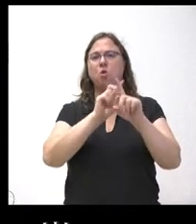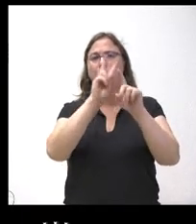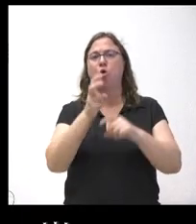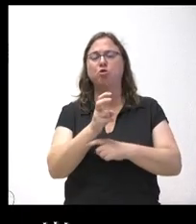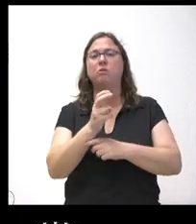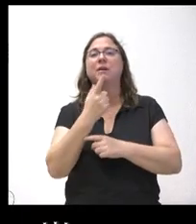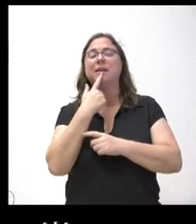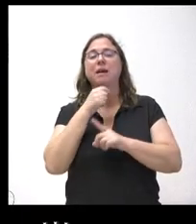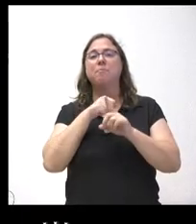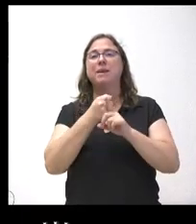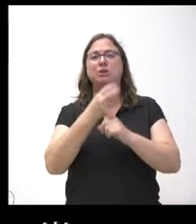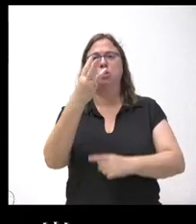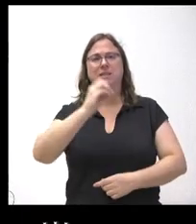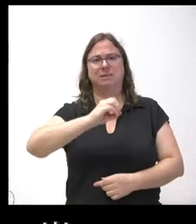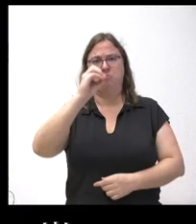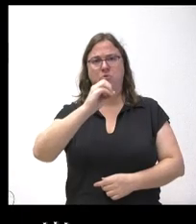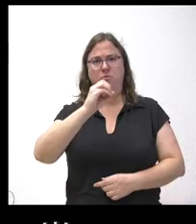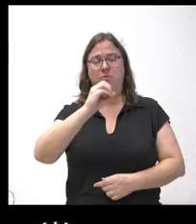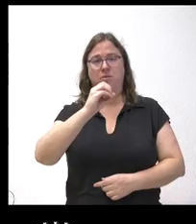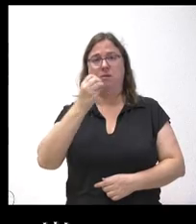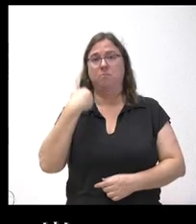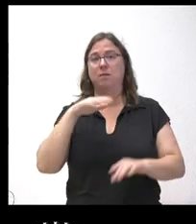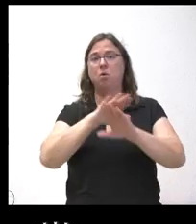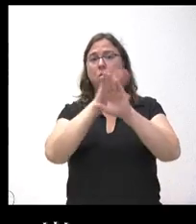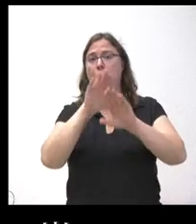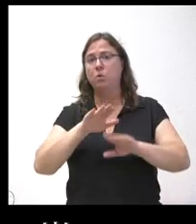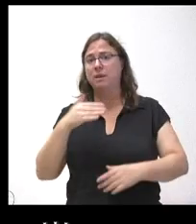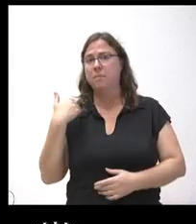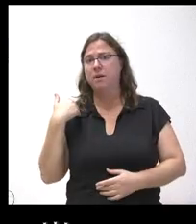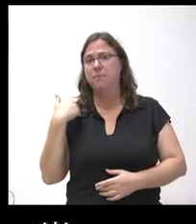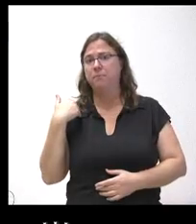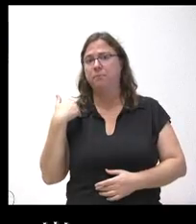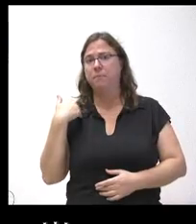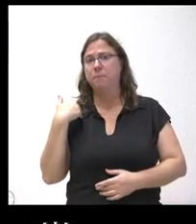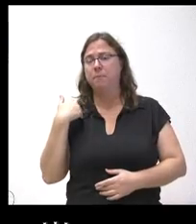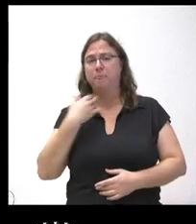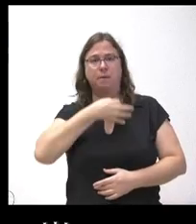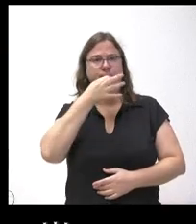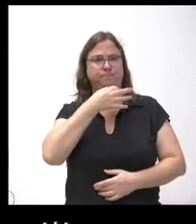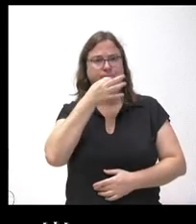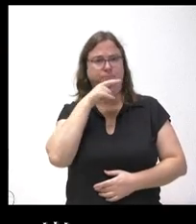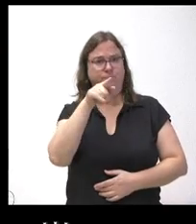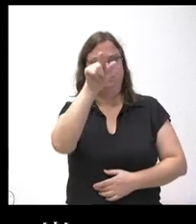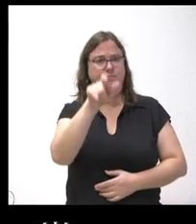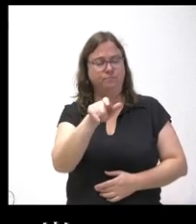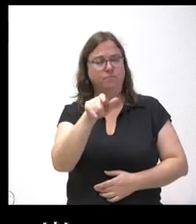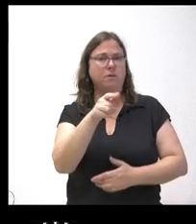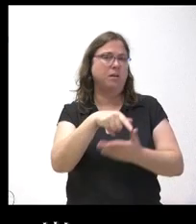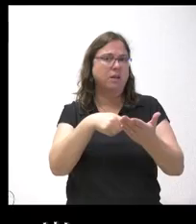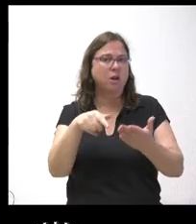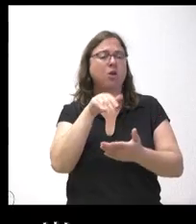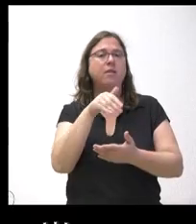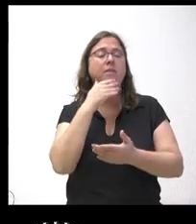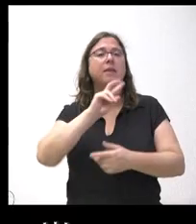esa provisión del 3%, en la última comparecencia suya para la contabilidad regional nos dijo que, bueno, que el segundo